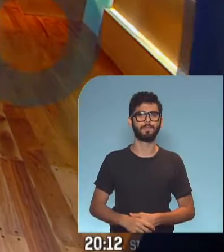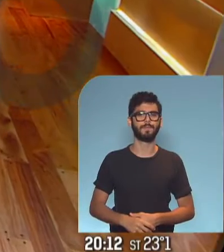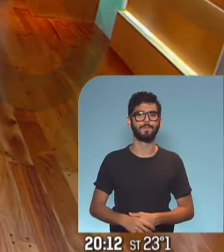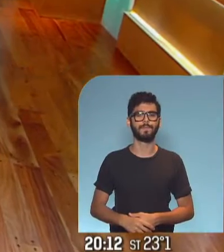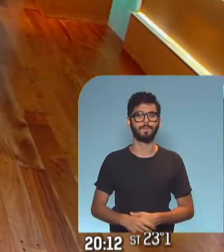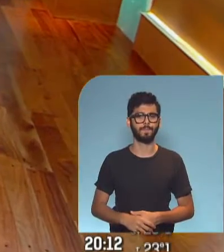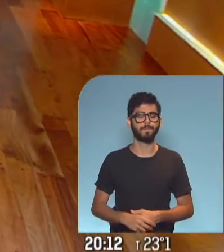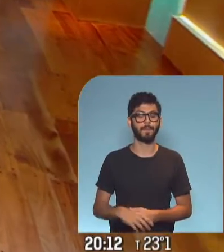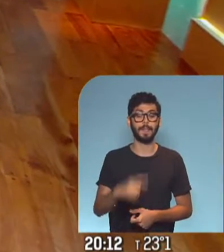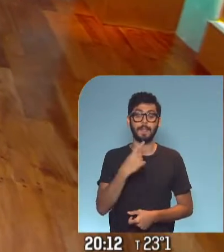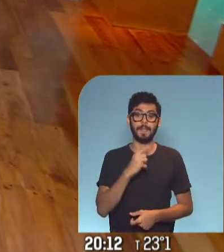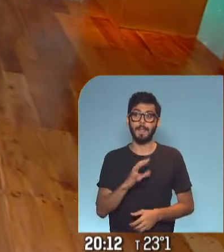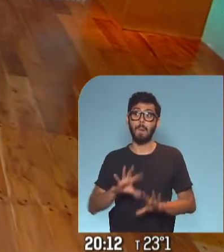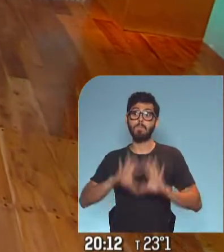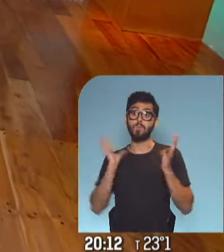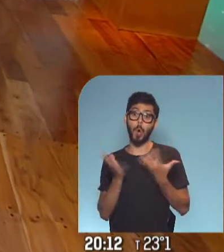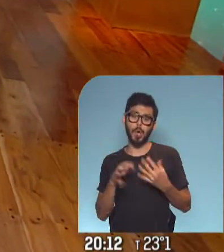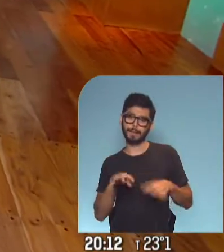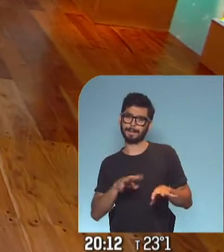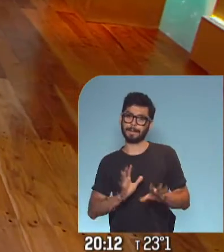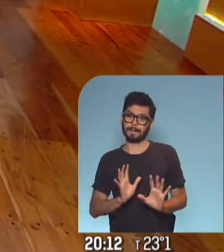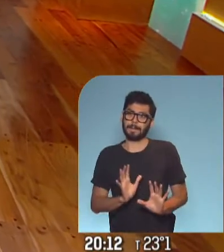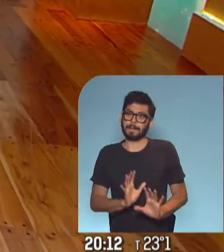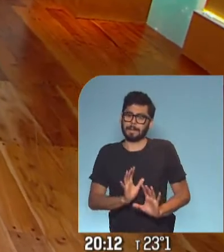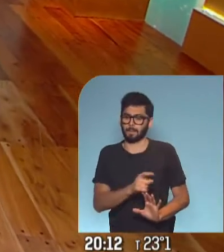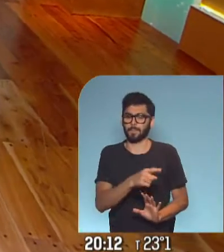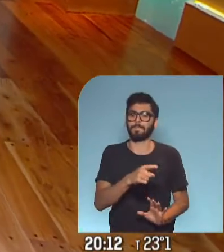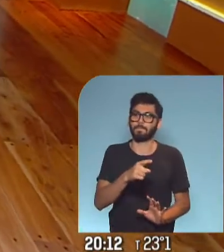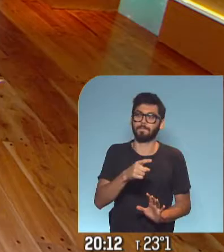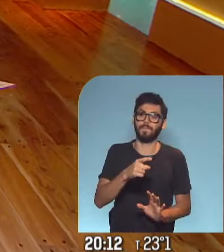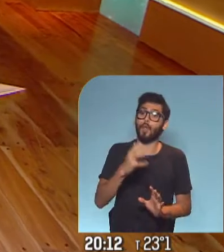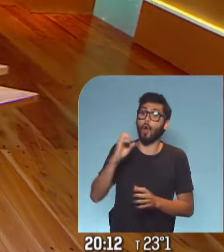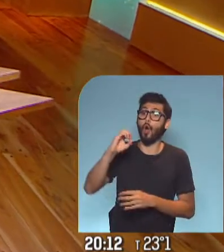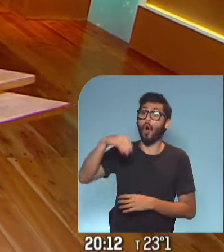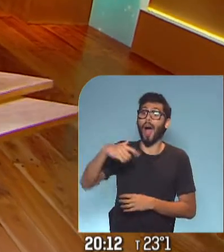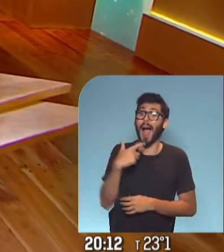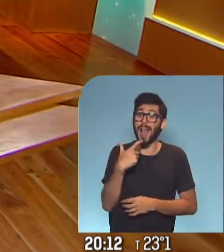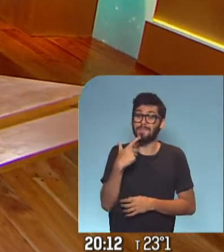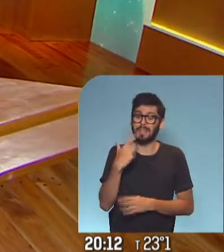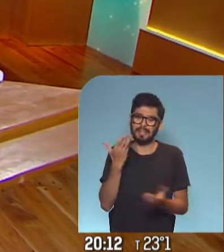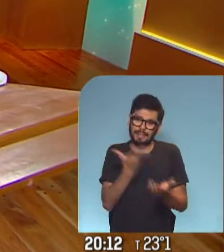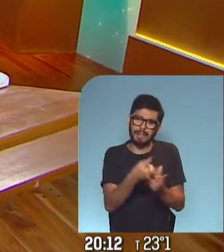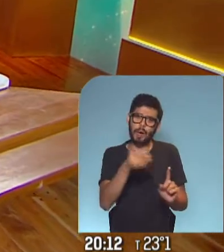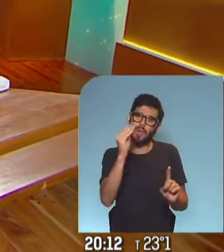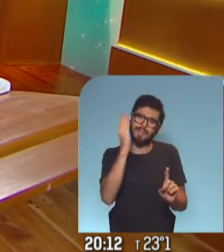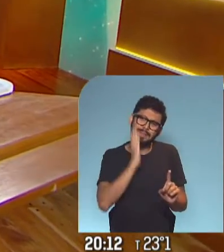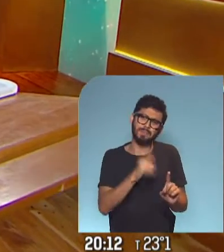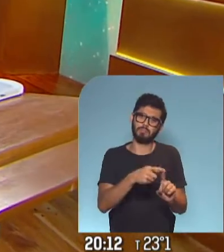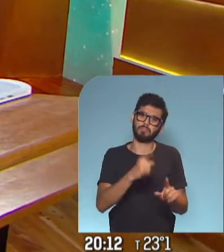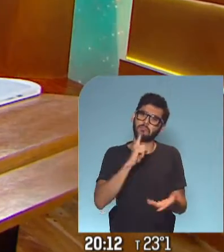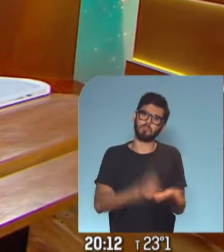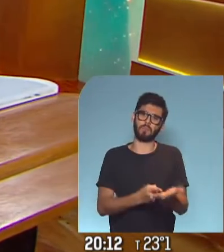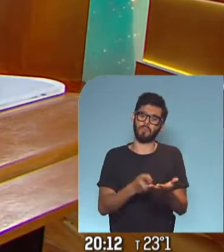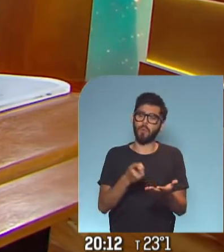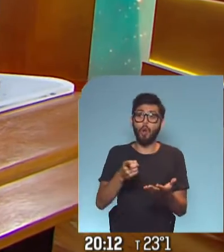Una amenaza para el mundo y la Organización Mundial de la Salud que le pide a Brasil que tome medidas serias contra el coronavirus